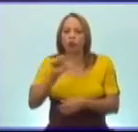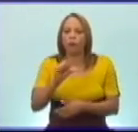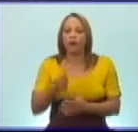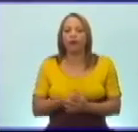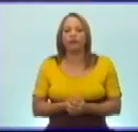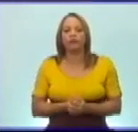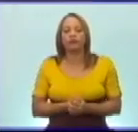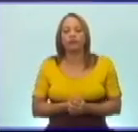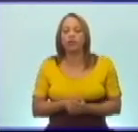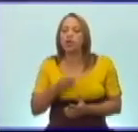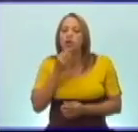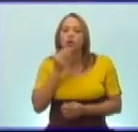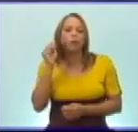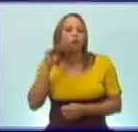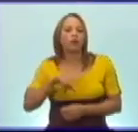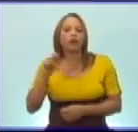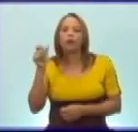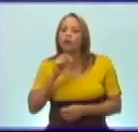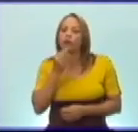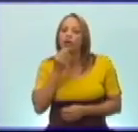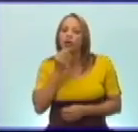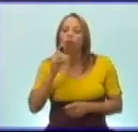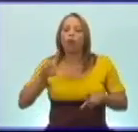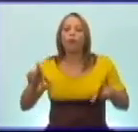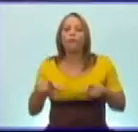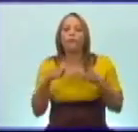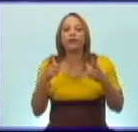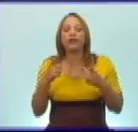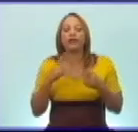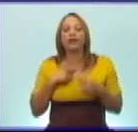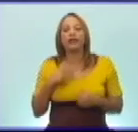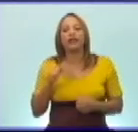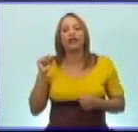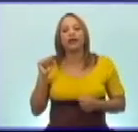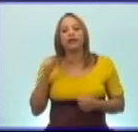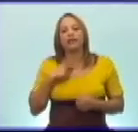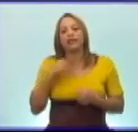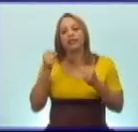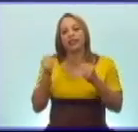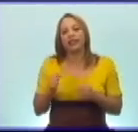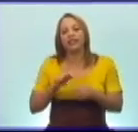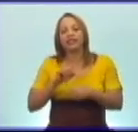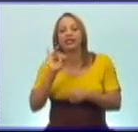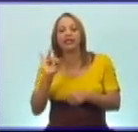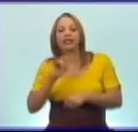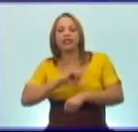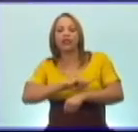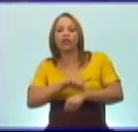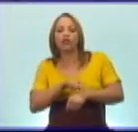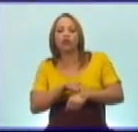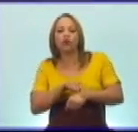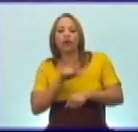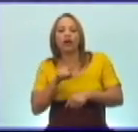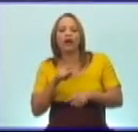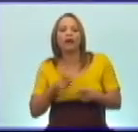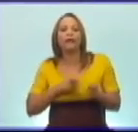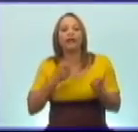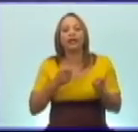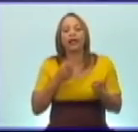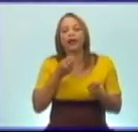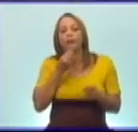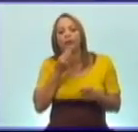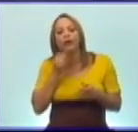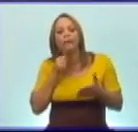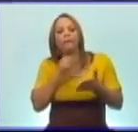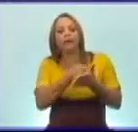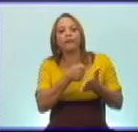No pudieron cumplir la misión de sostener, al menos 72 horas, una cabeza de playa que permitiera la intervención